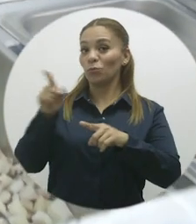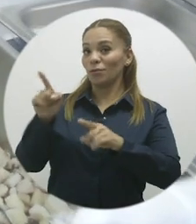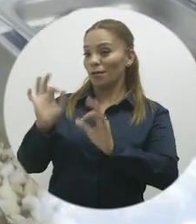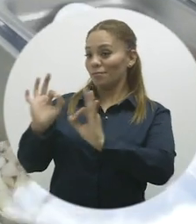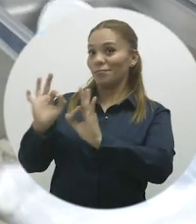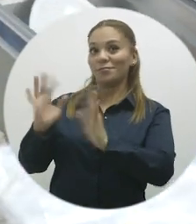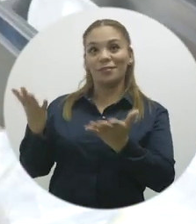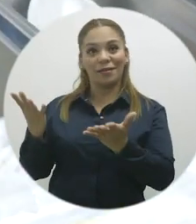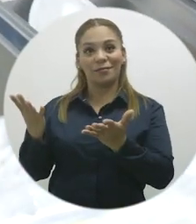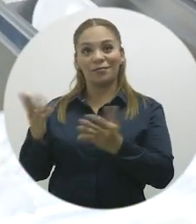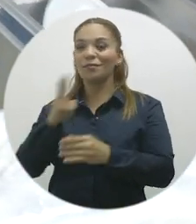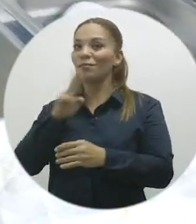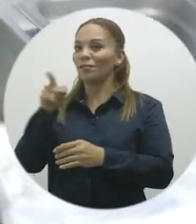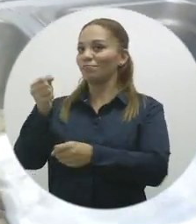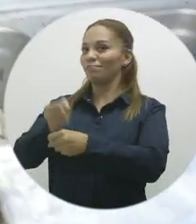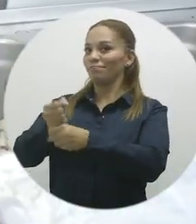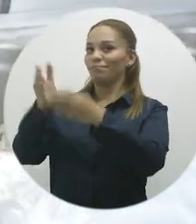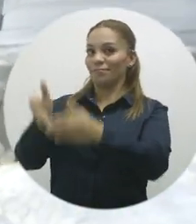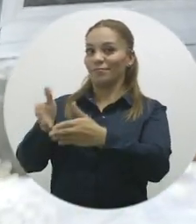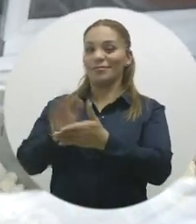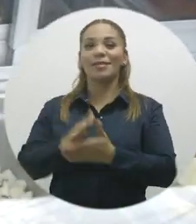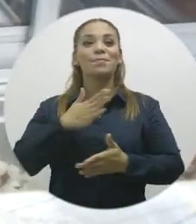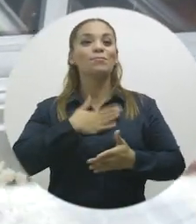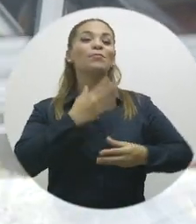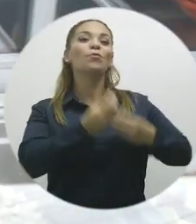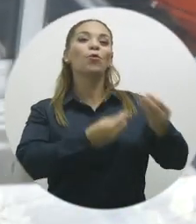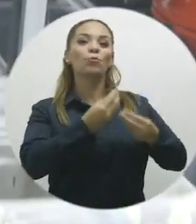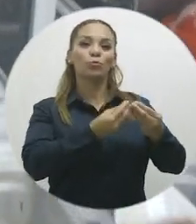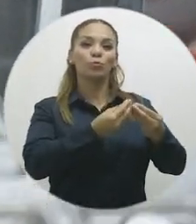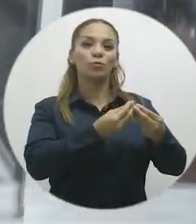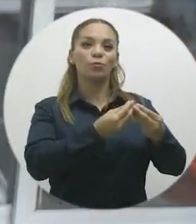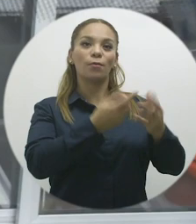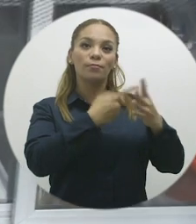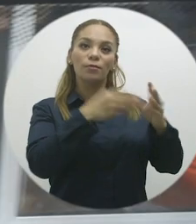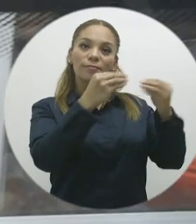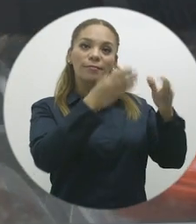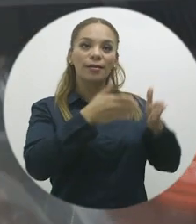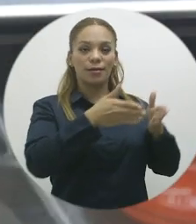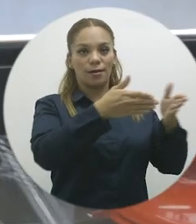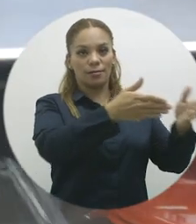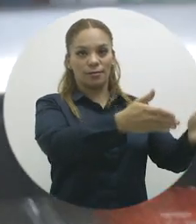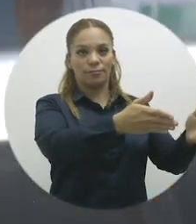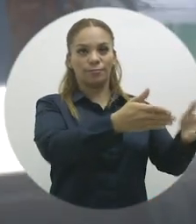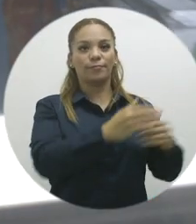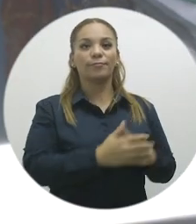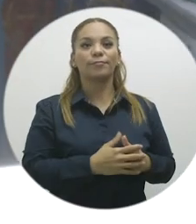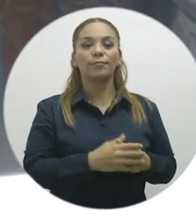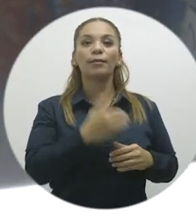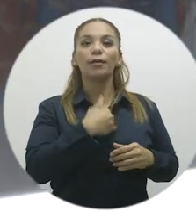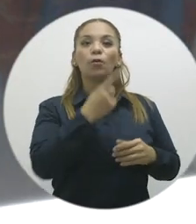pero le ha ido muy bien es de verdad un emprendedor Mi producto se es salió primero en